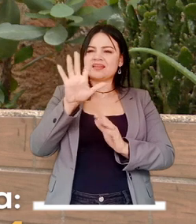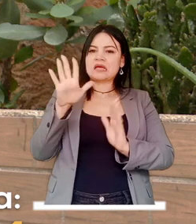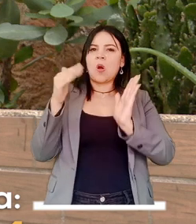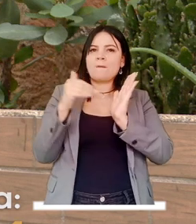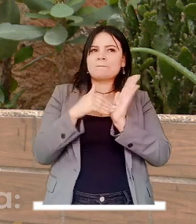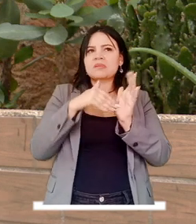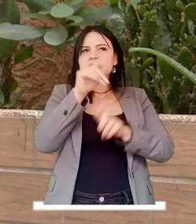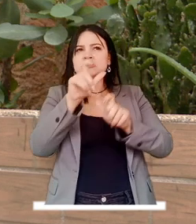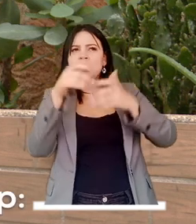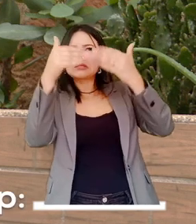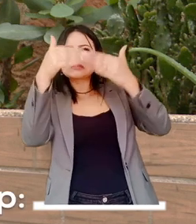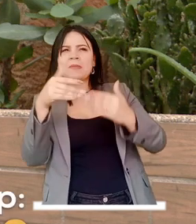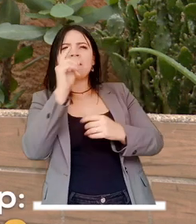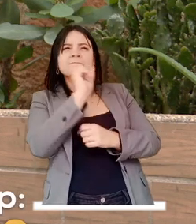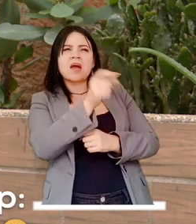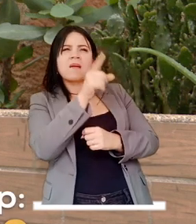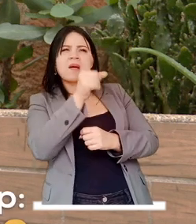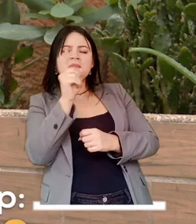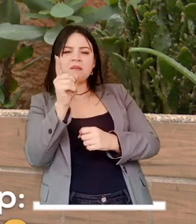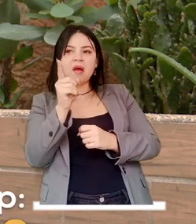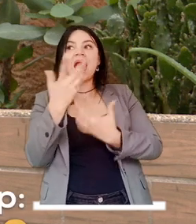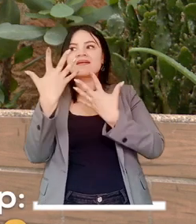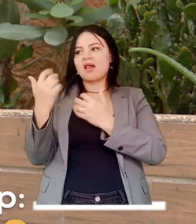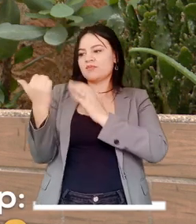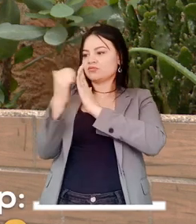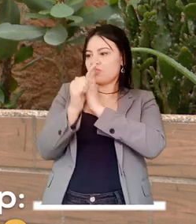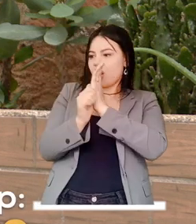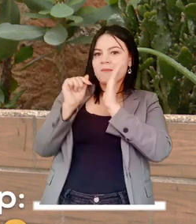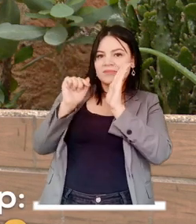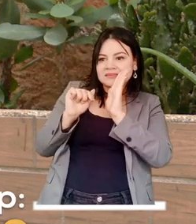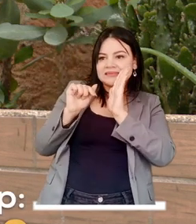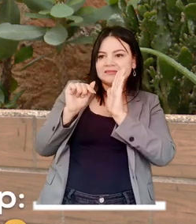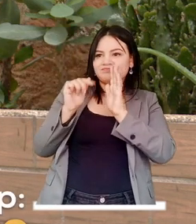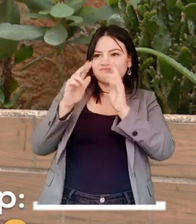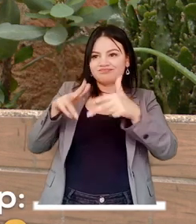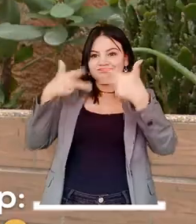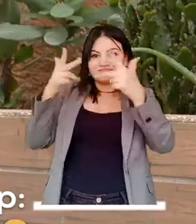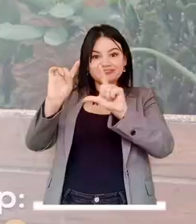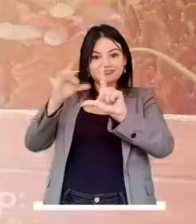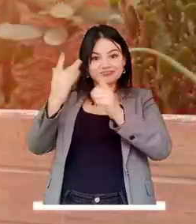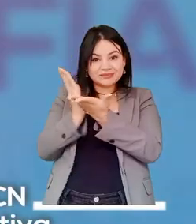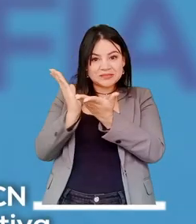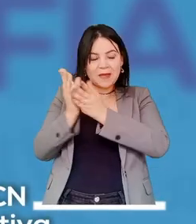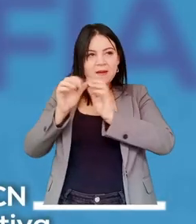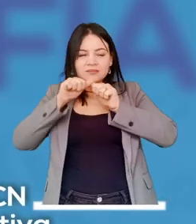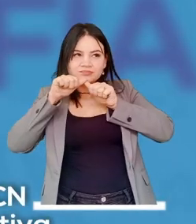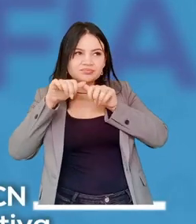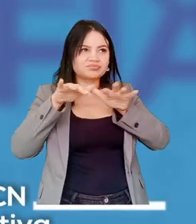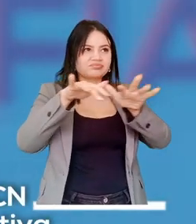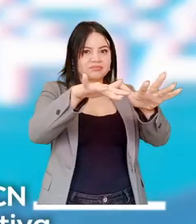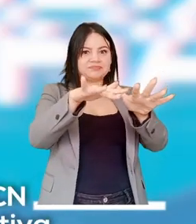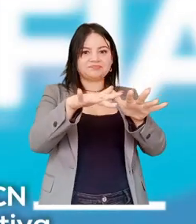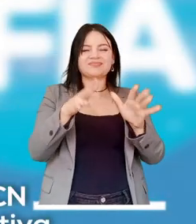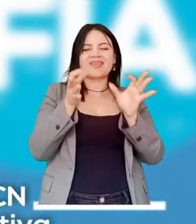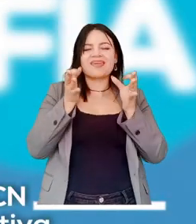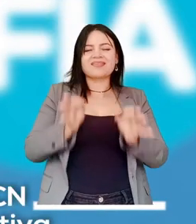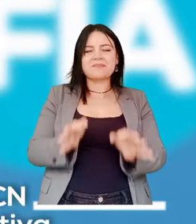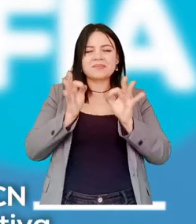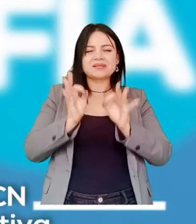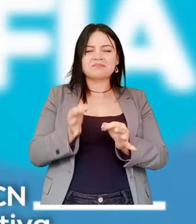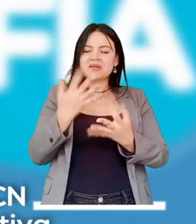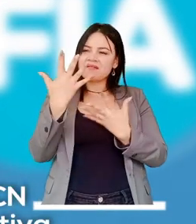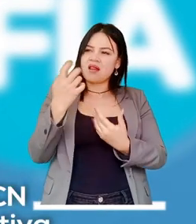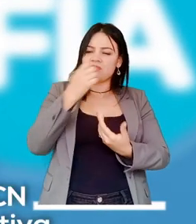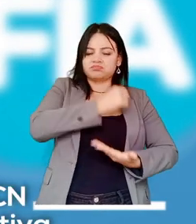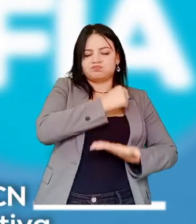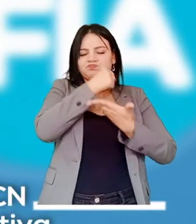con discapacidad y quisiéramos que este programa llegara a mucha más gente. De ahí la importancia que siempre podamos seguir contando con los